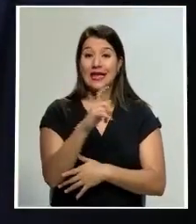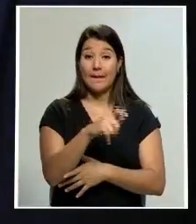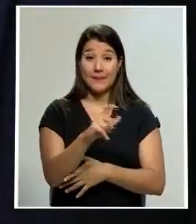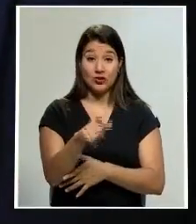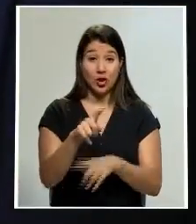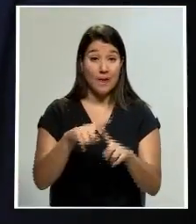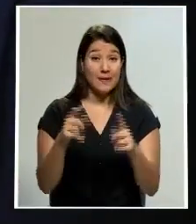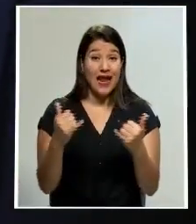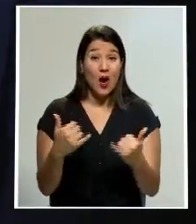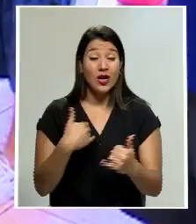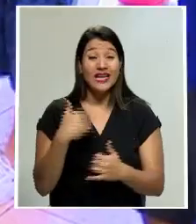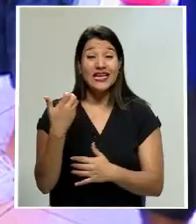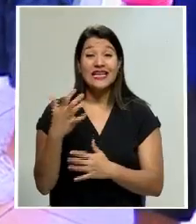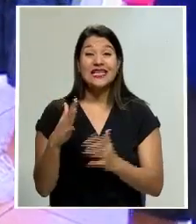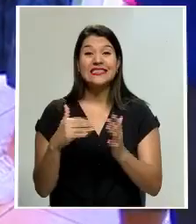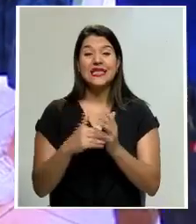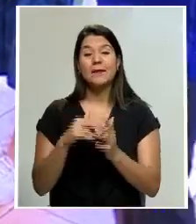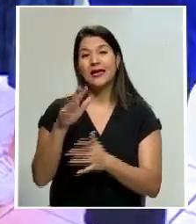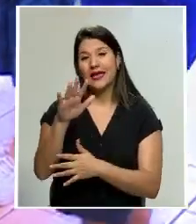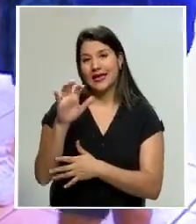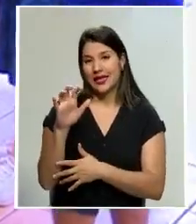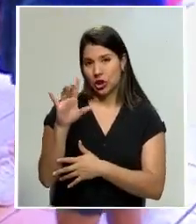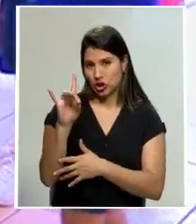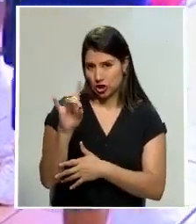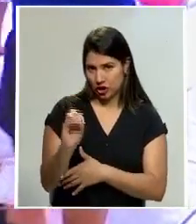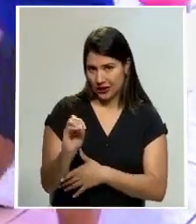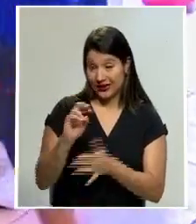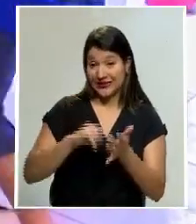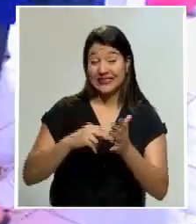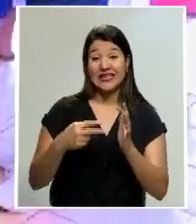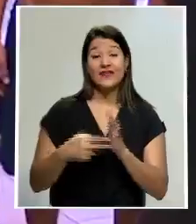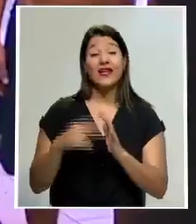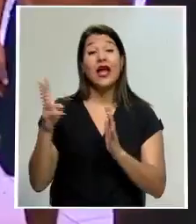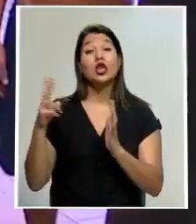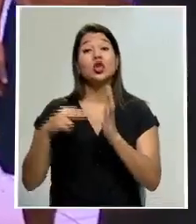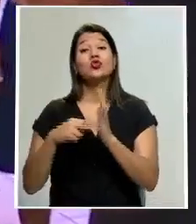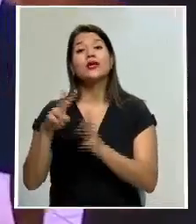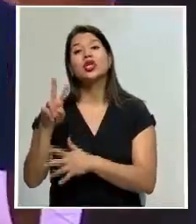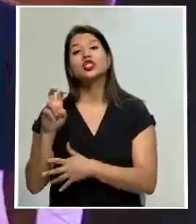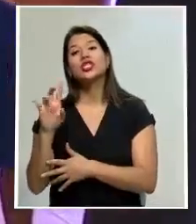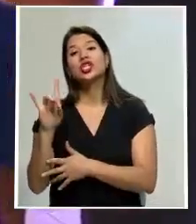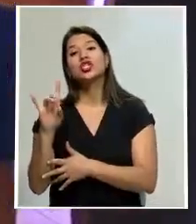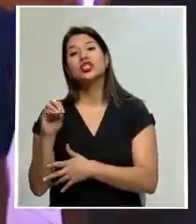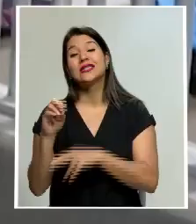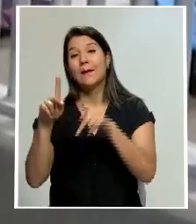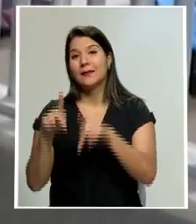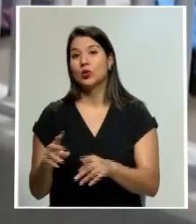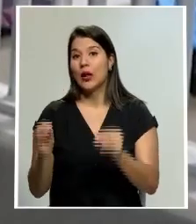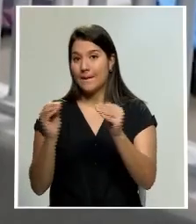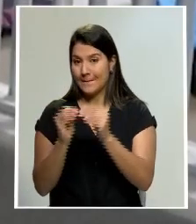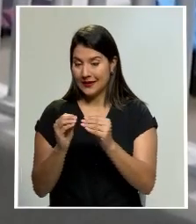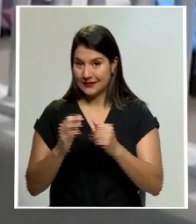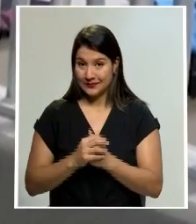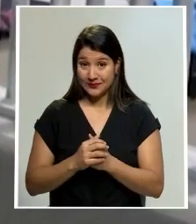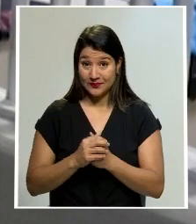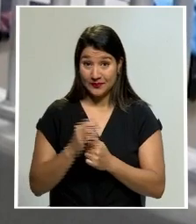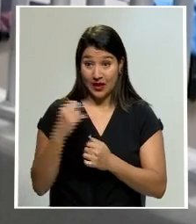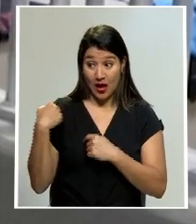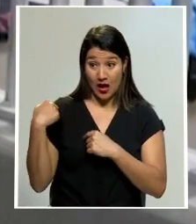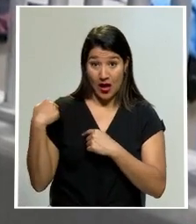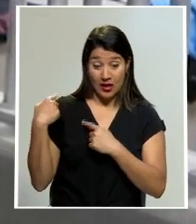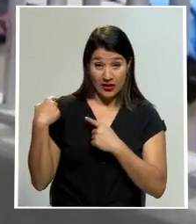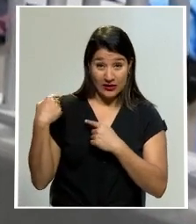actualmente tienen 15.580, es decir 2.280 personas de más. En la última semana el OIJ